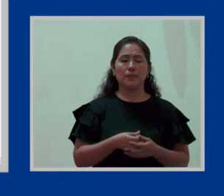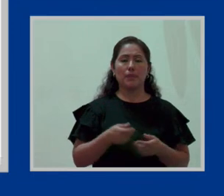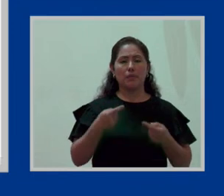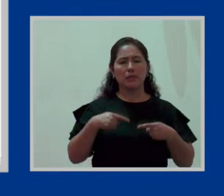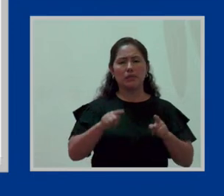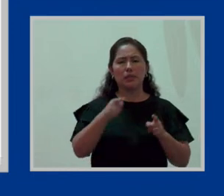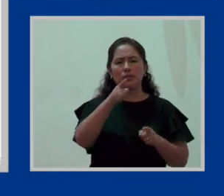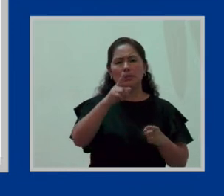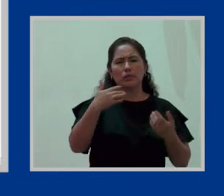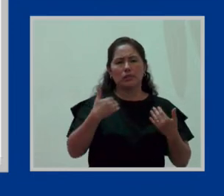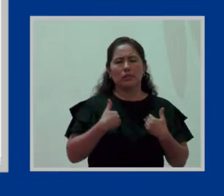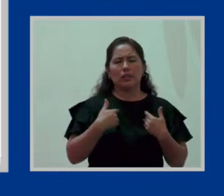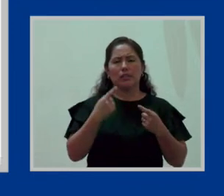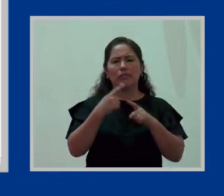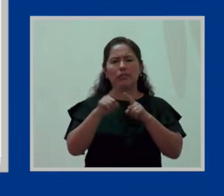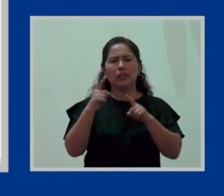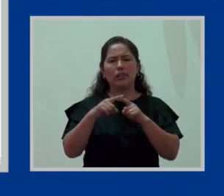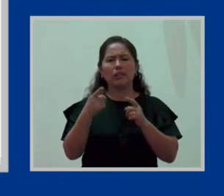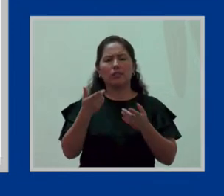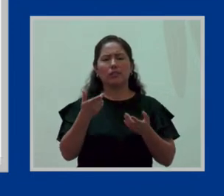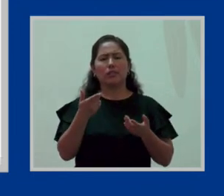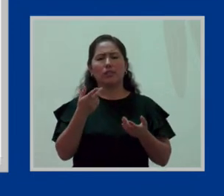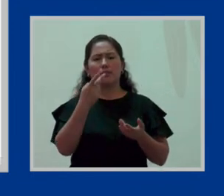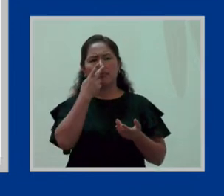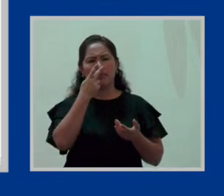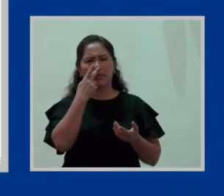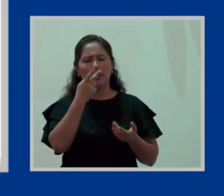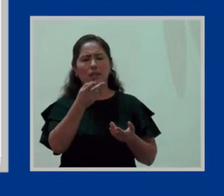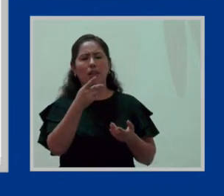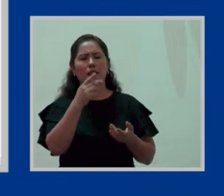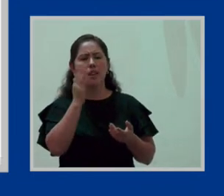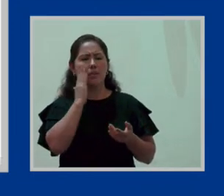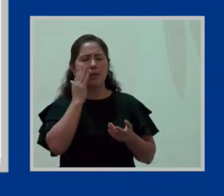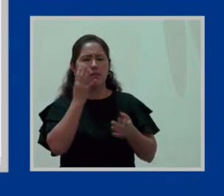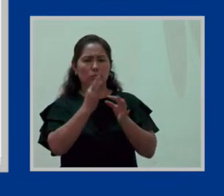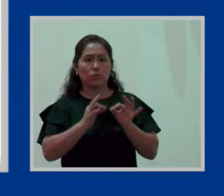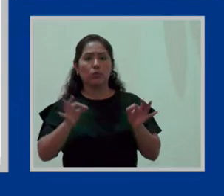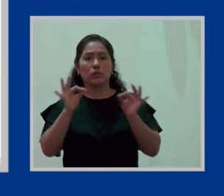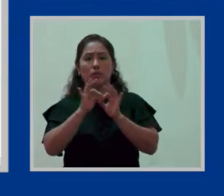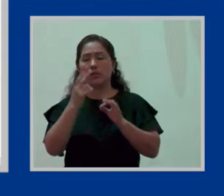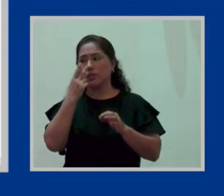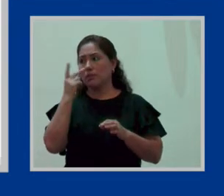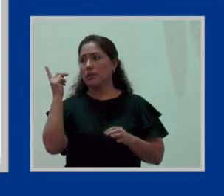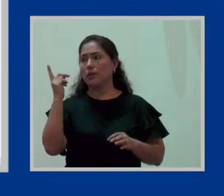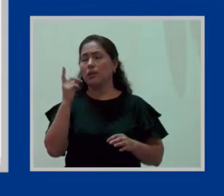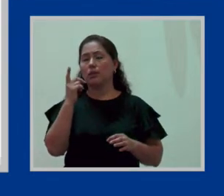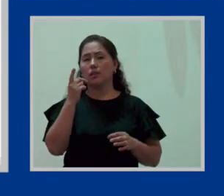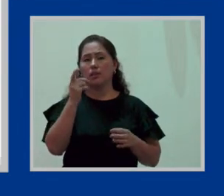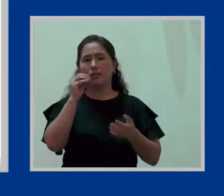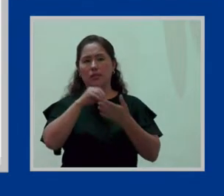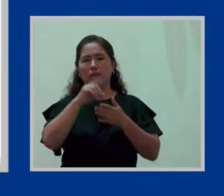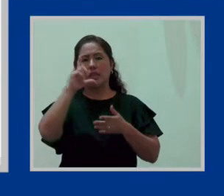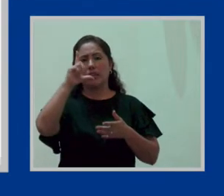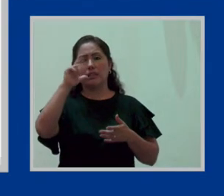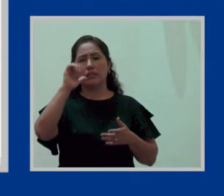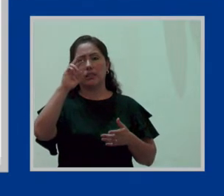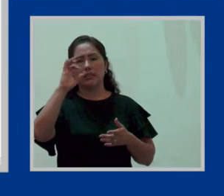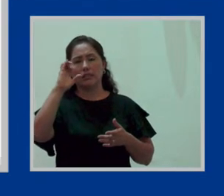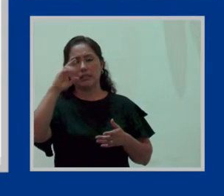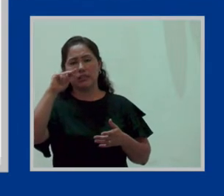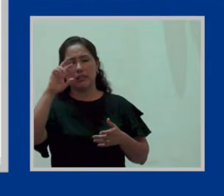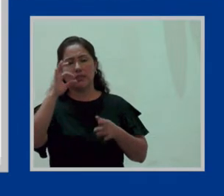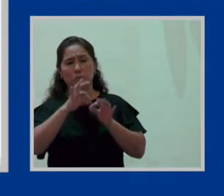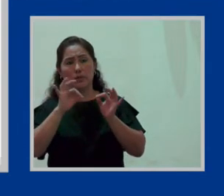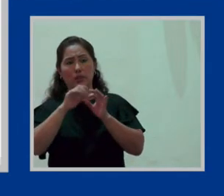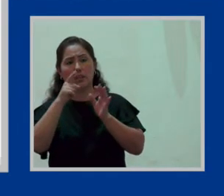tiene de repente exclusividad hacia la madre, nos pareció importante hacer eco en esta licencia. Y esta